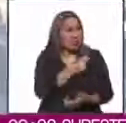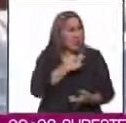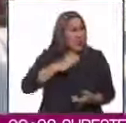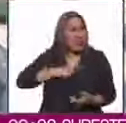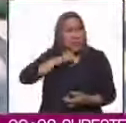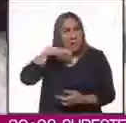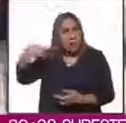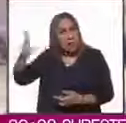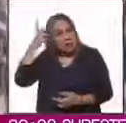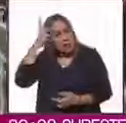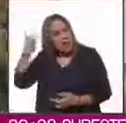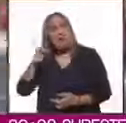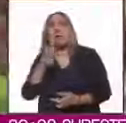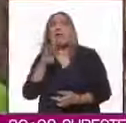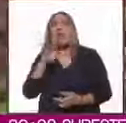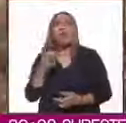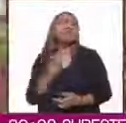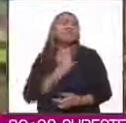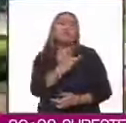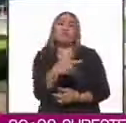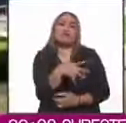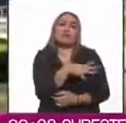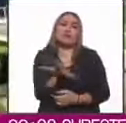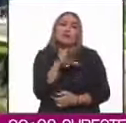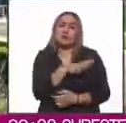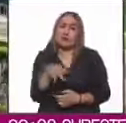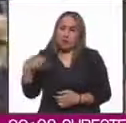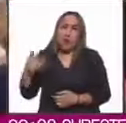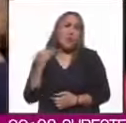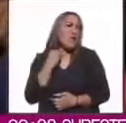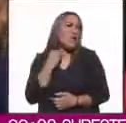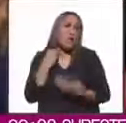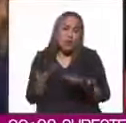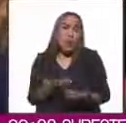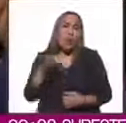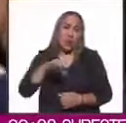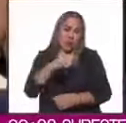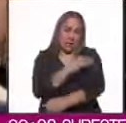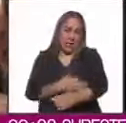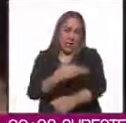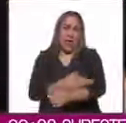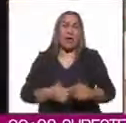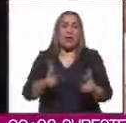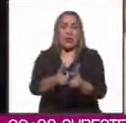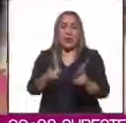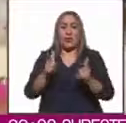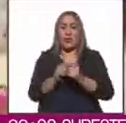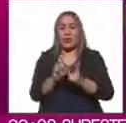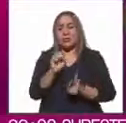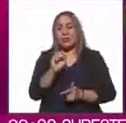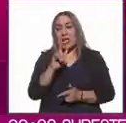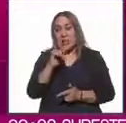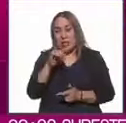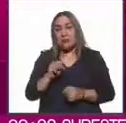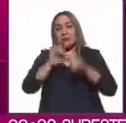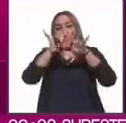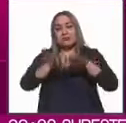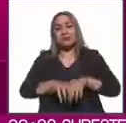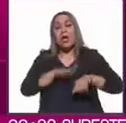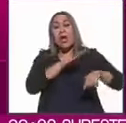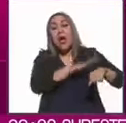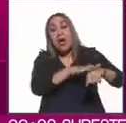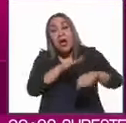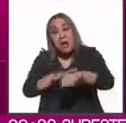la empresa de Salinas Pliego no quiere cubrir por su defensa. Esta tarde, Grupo Salinas emitió un comunicado en el cual